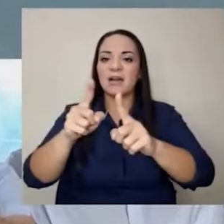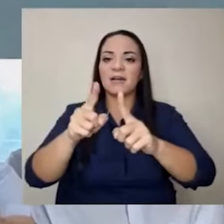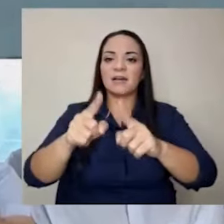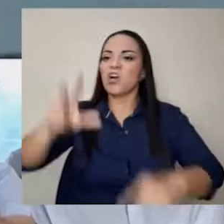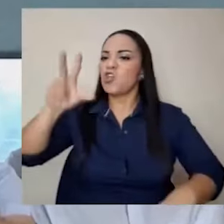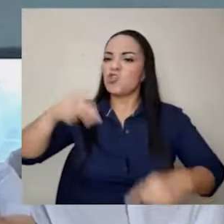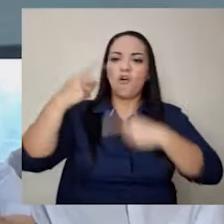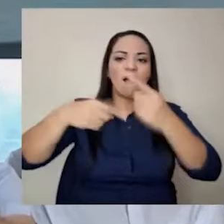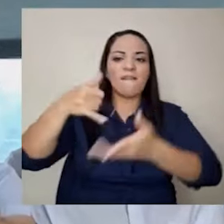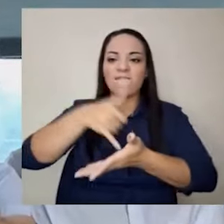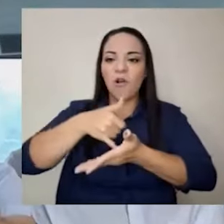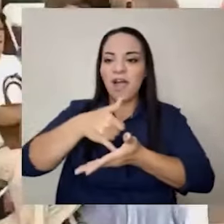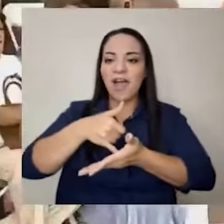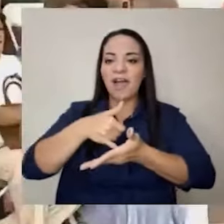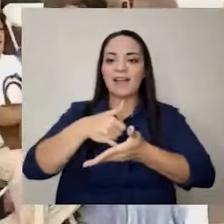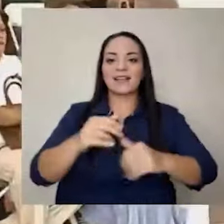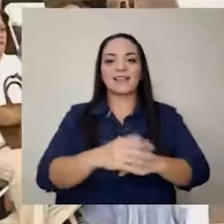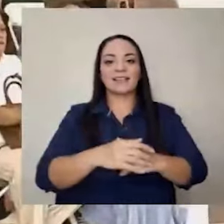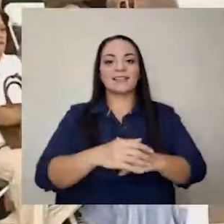aflojar.